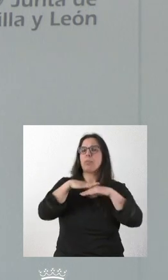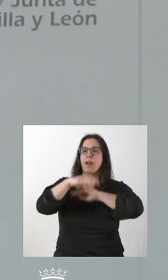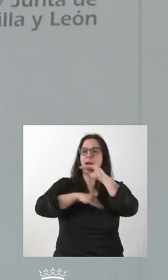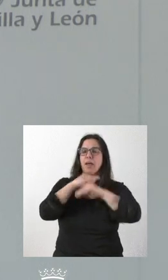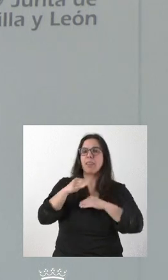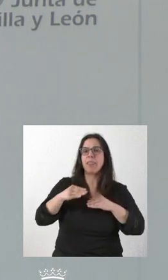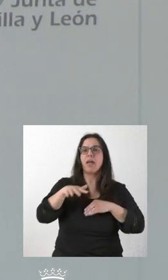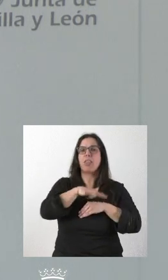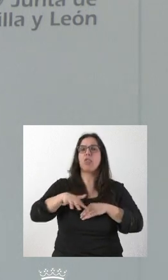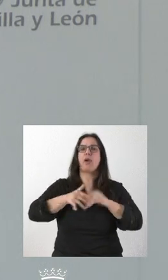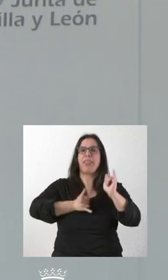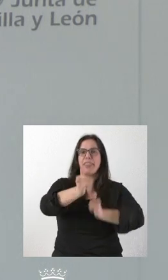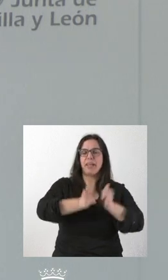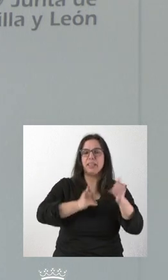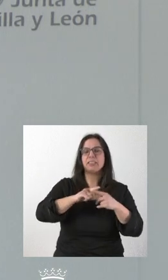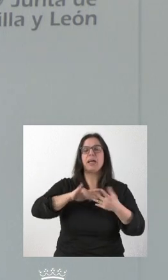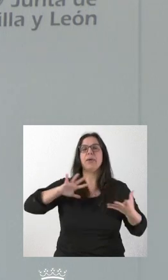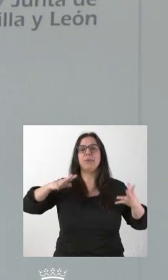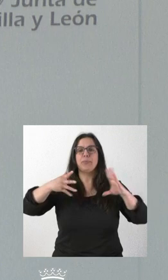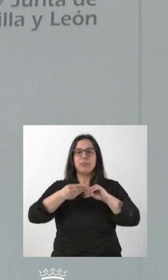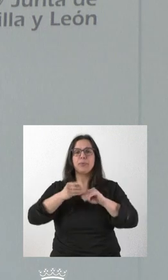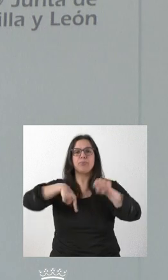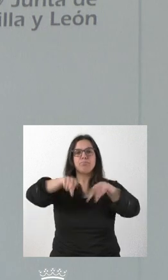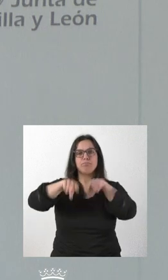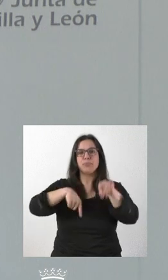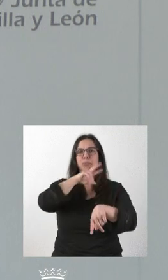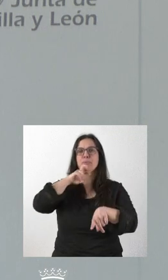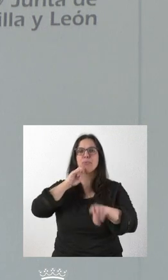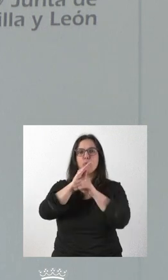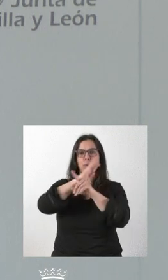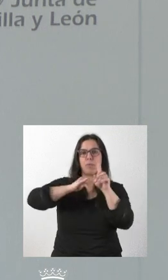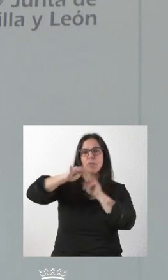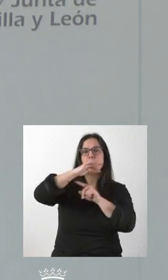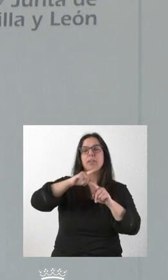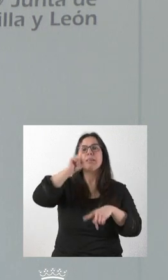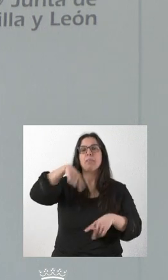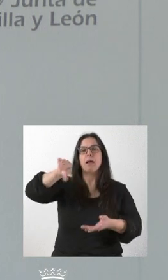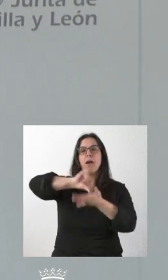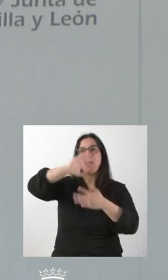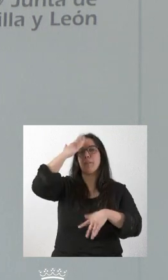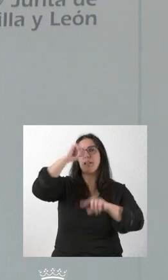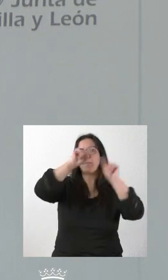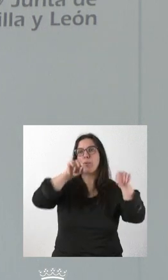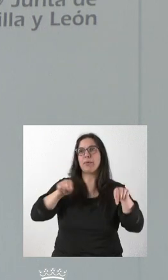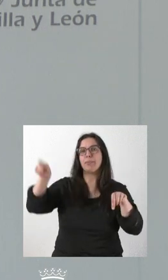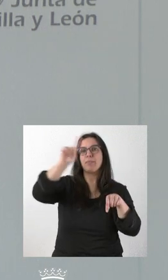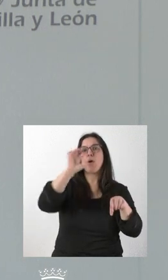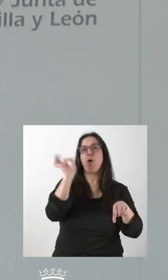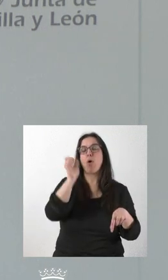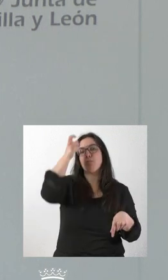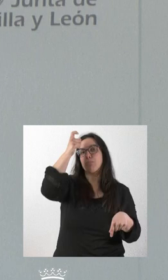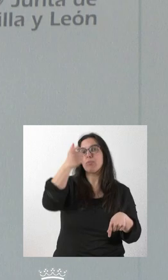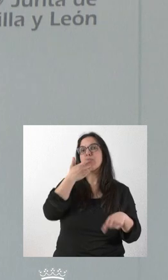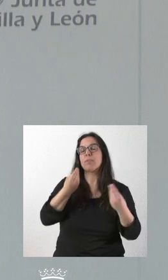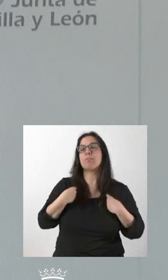pistas ciclistas, de avanzar hacia la movilidad sostenible y de actuar en capitales de provincia o municipios de más de 50.000